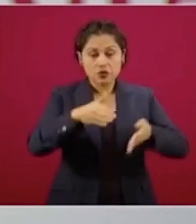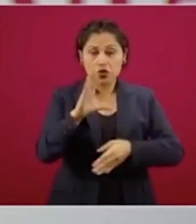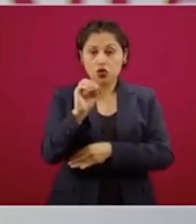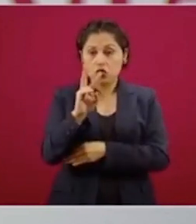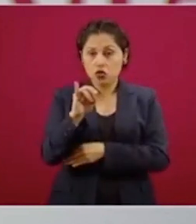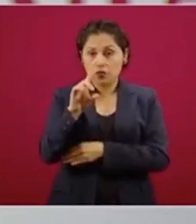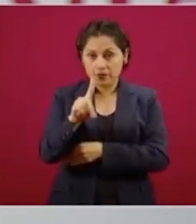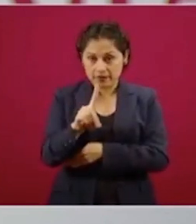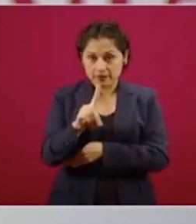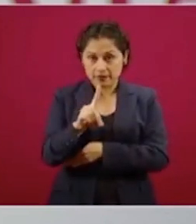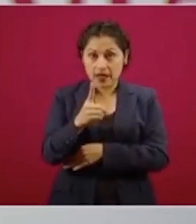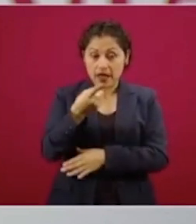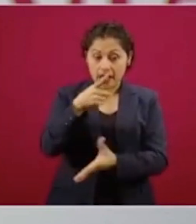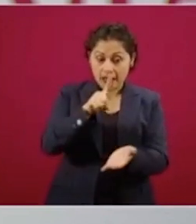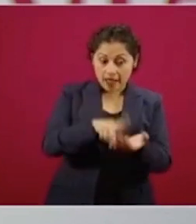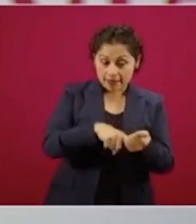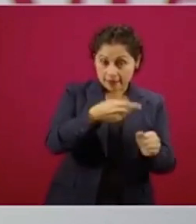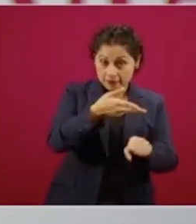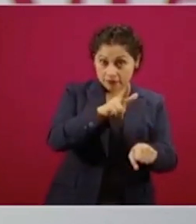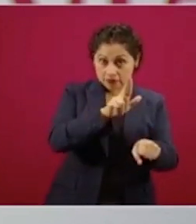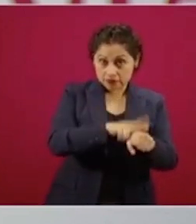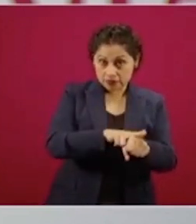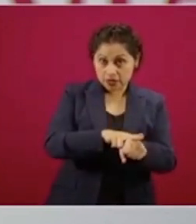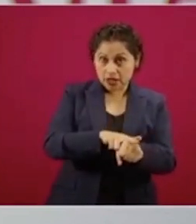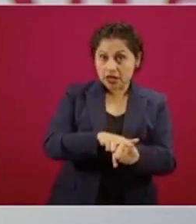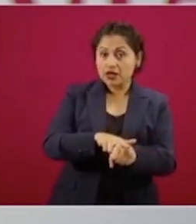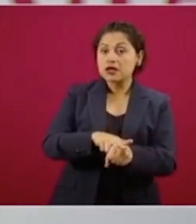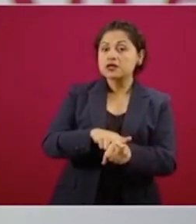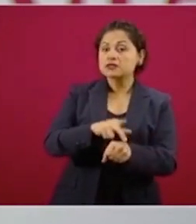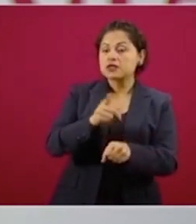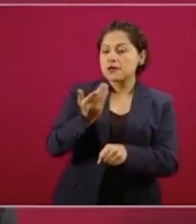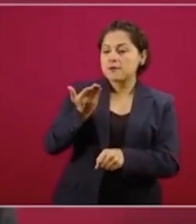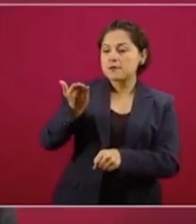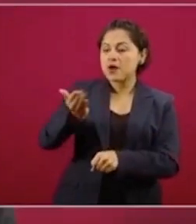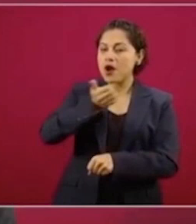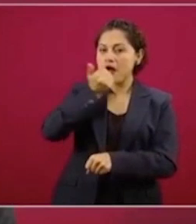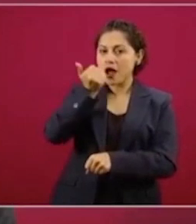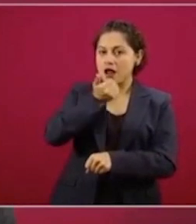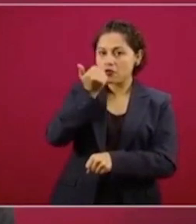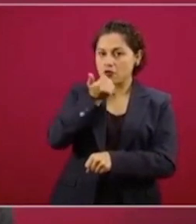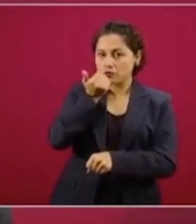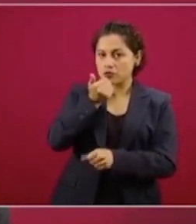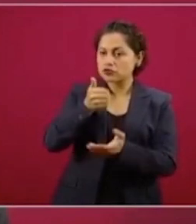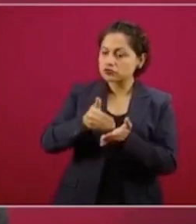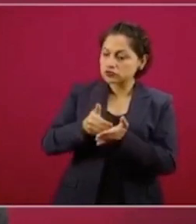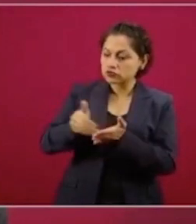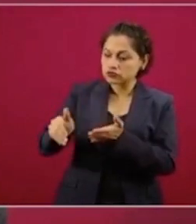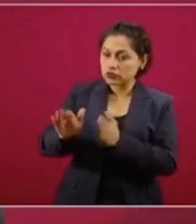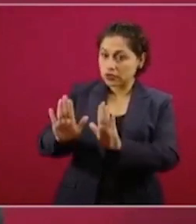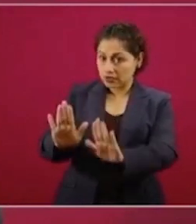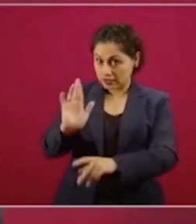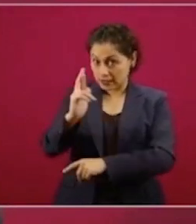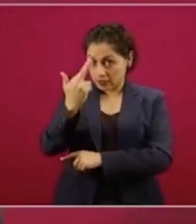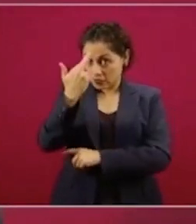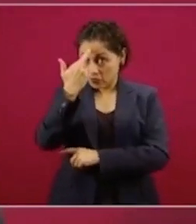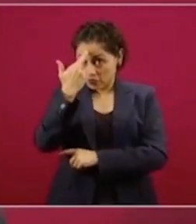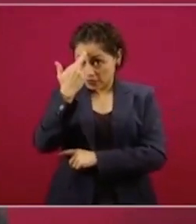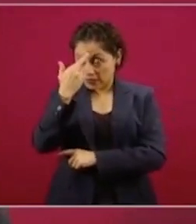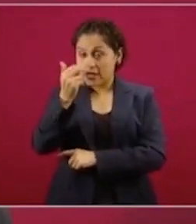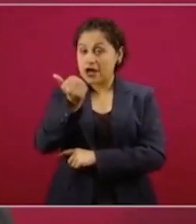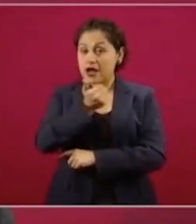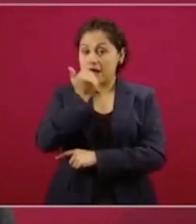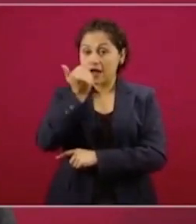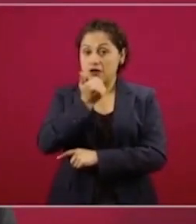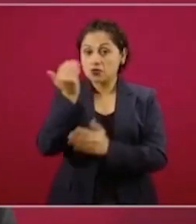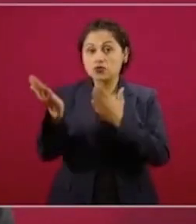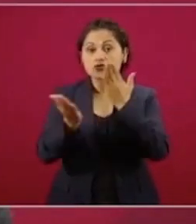esas propias instituciones decidieron retirar a los alumnos. Yo debo recordar que son alumnos del quinto año de la carrera,